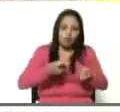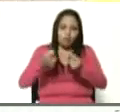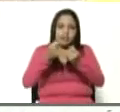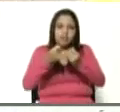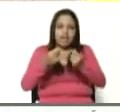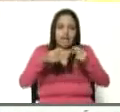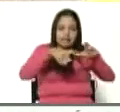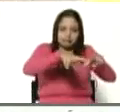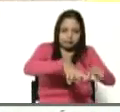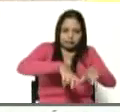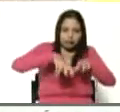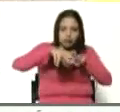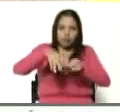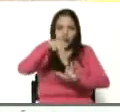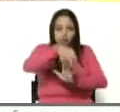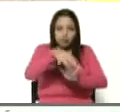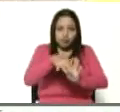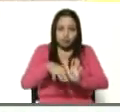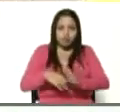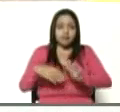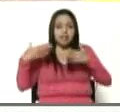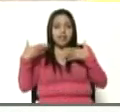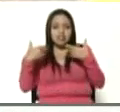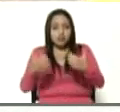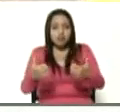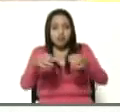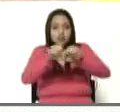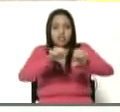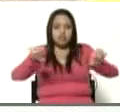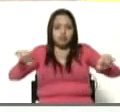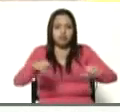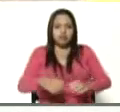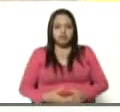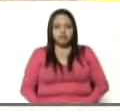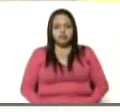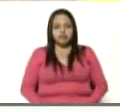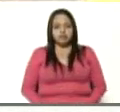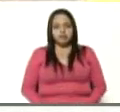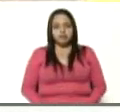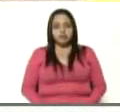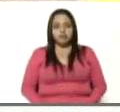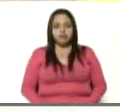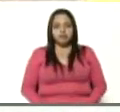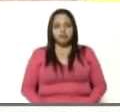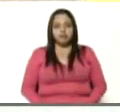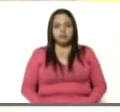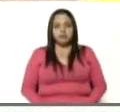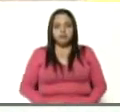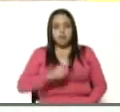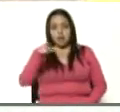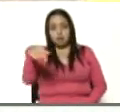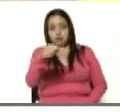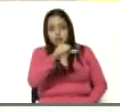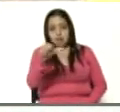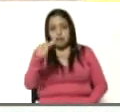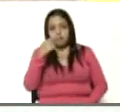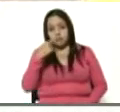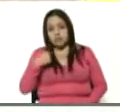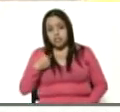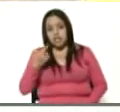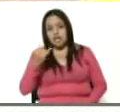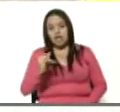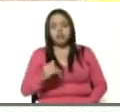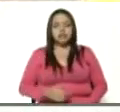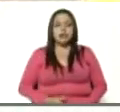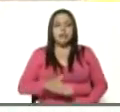la agricultura, de la salud, de la educación. La próxima semana me dicen que ya van a dar el